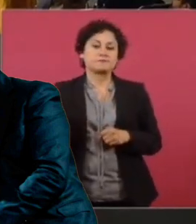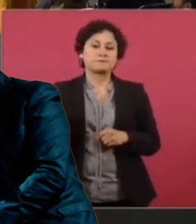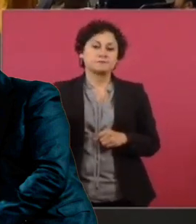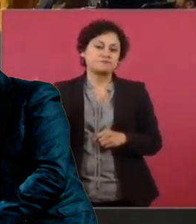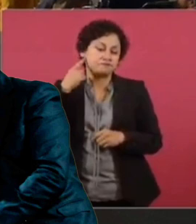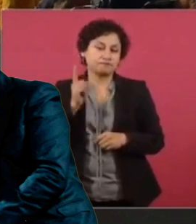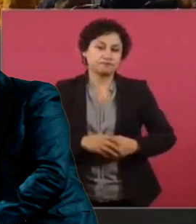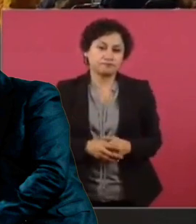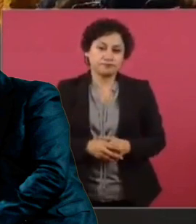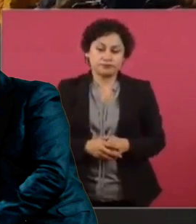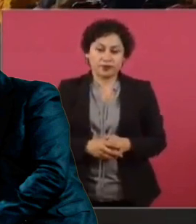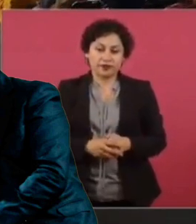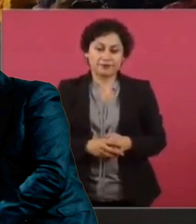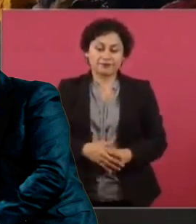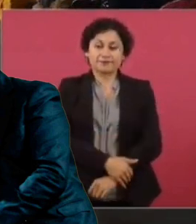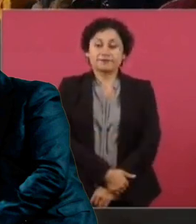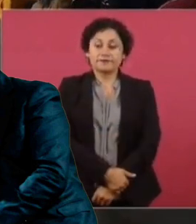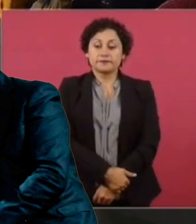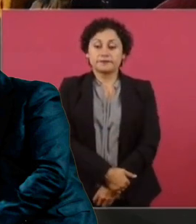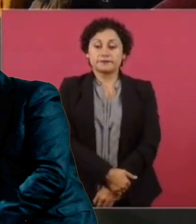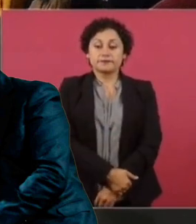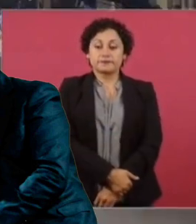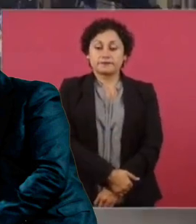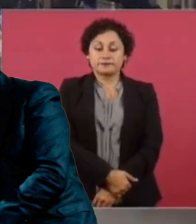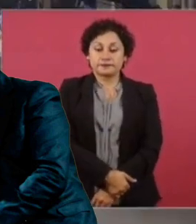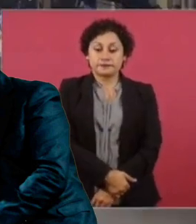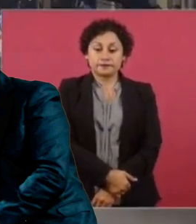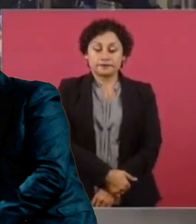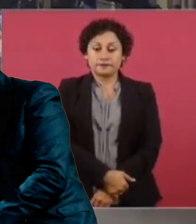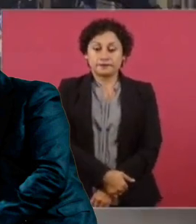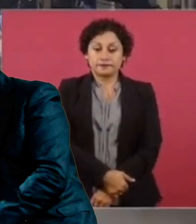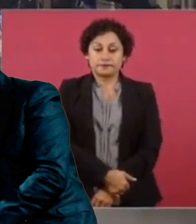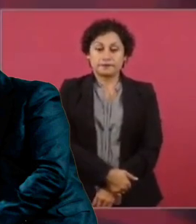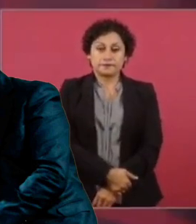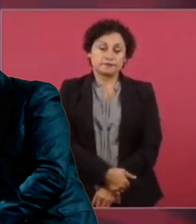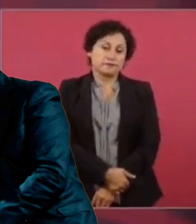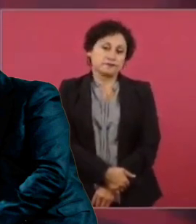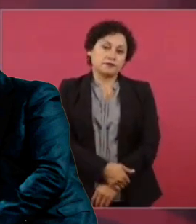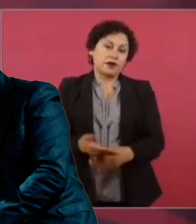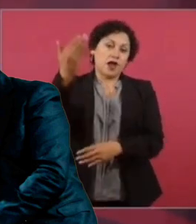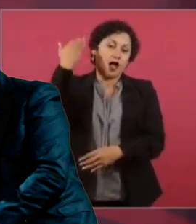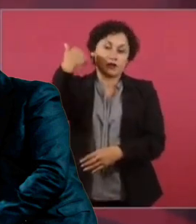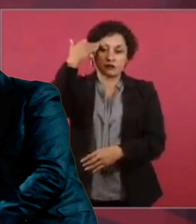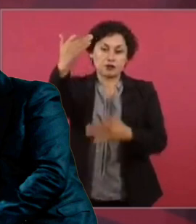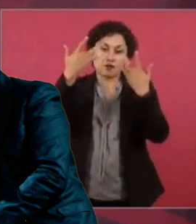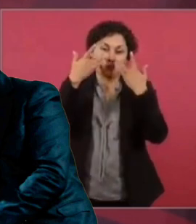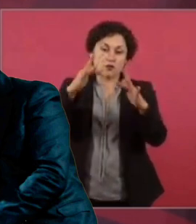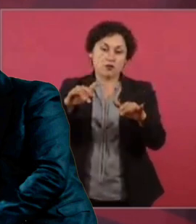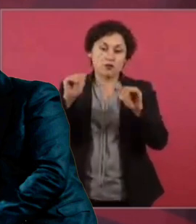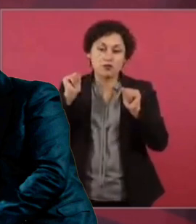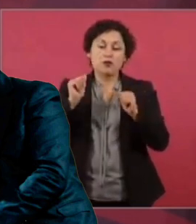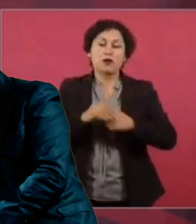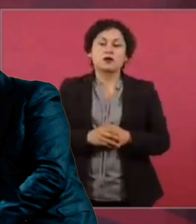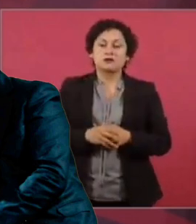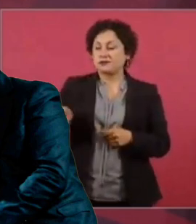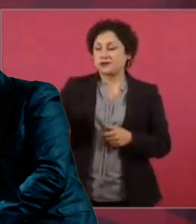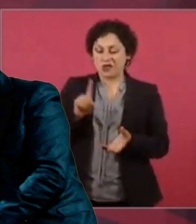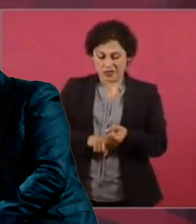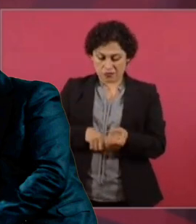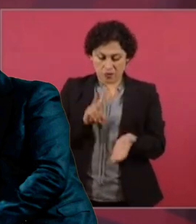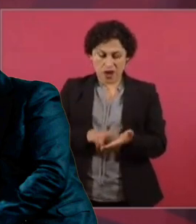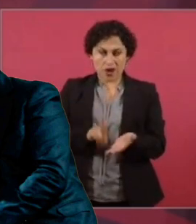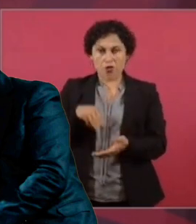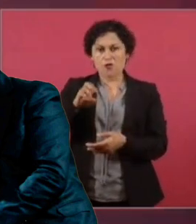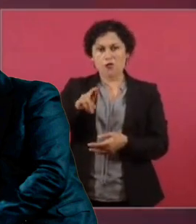vez en su historia el PRI haya renunciado a la candidatura presidencial cediéndosela a un perfil panista? Es que ya tiene tiempo que renunciado a sus principios, sus